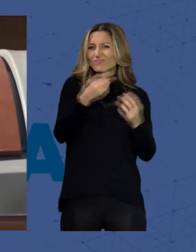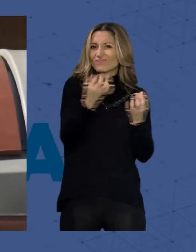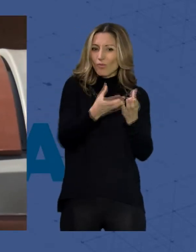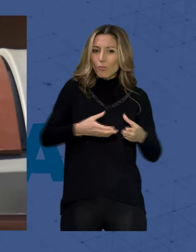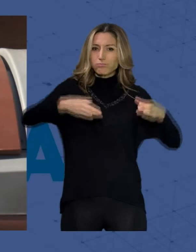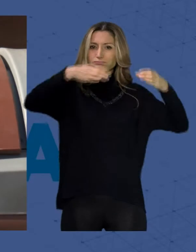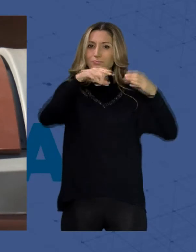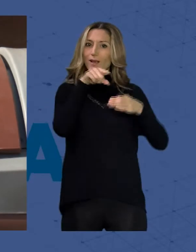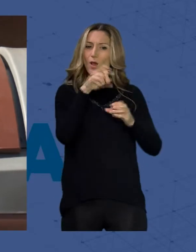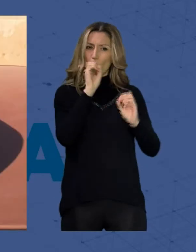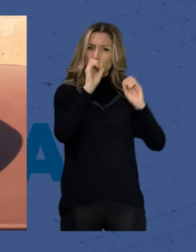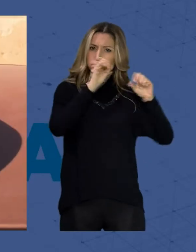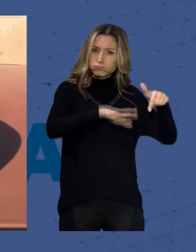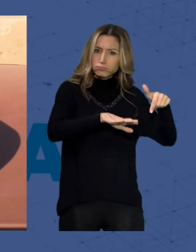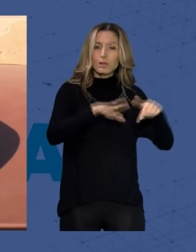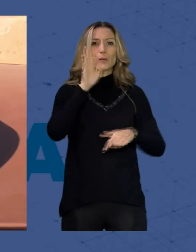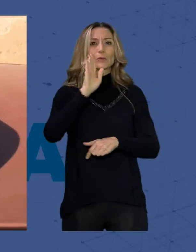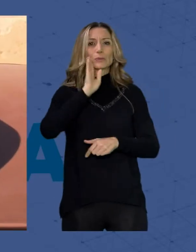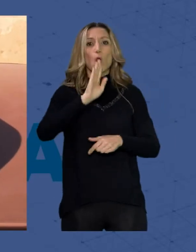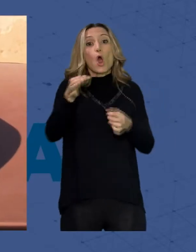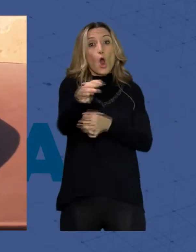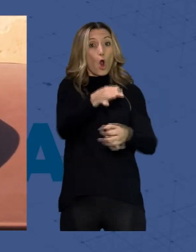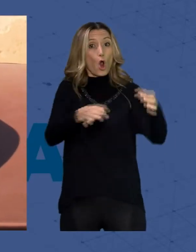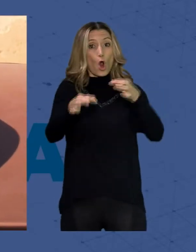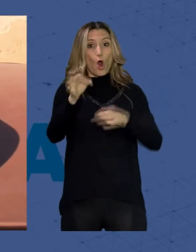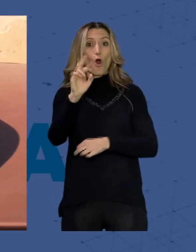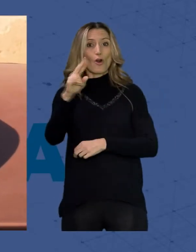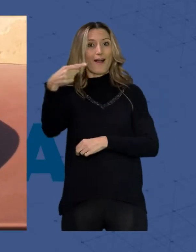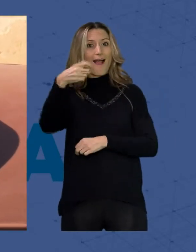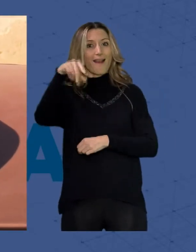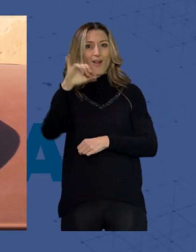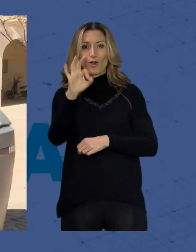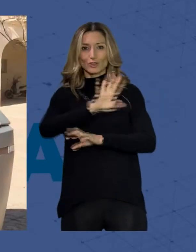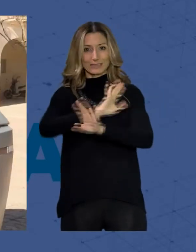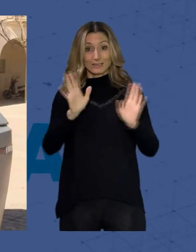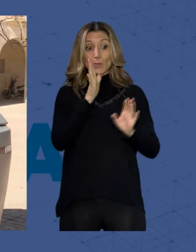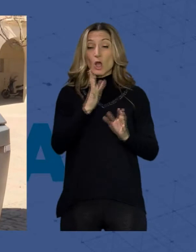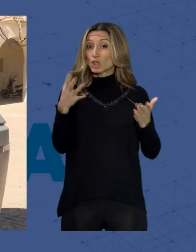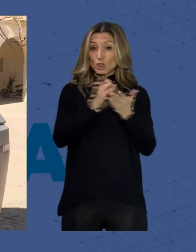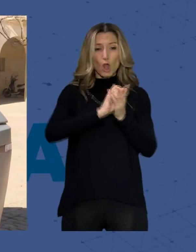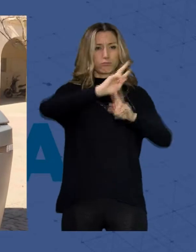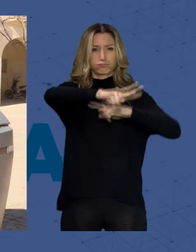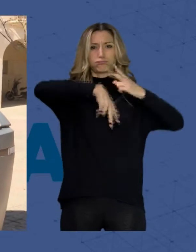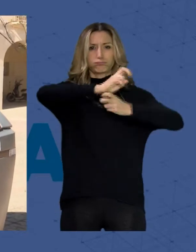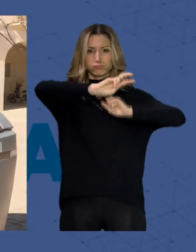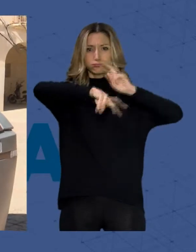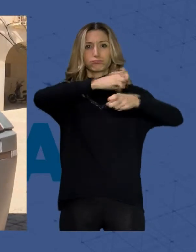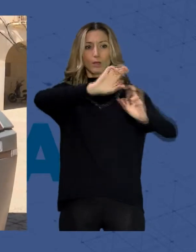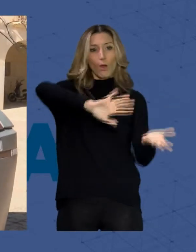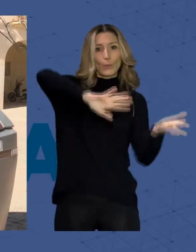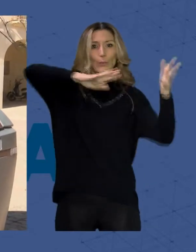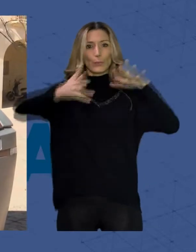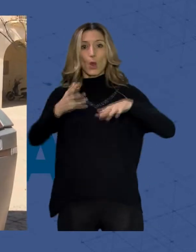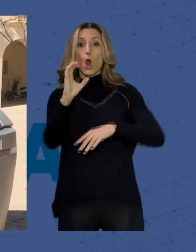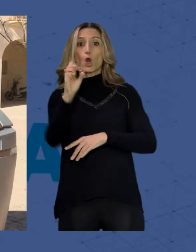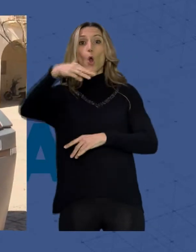depositar los residuos orgánicos. Ya que todos ellos pueden biodegradarse y transformarse en compost e incluso en